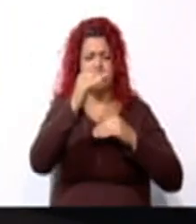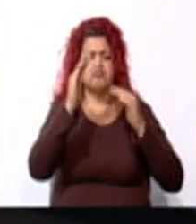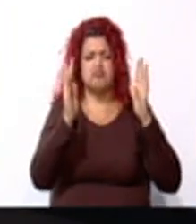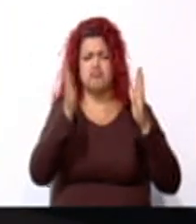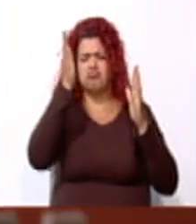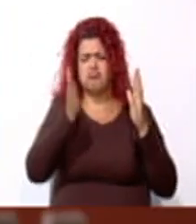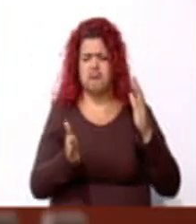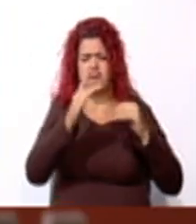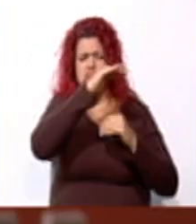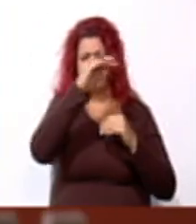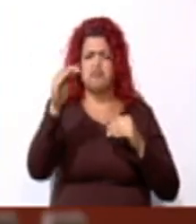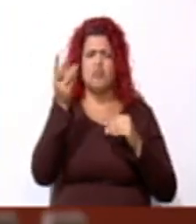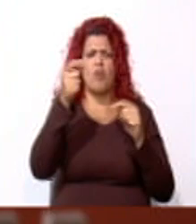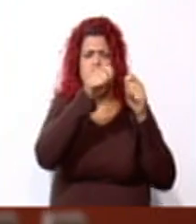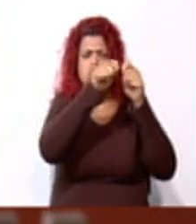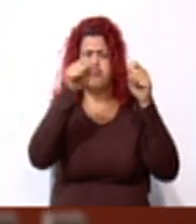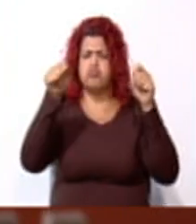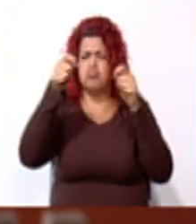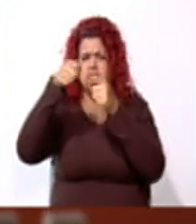todos los lados.